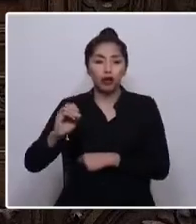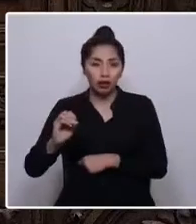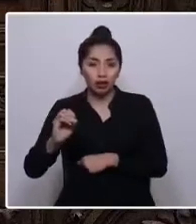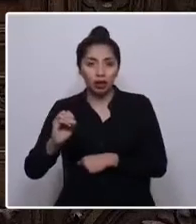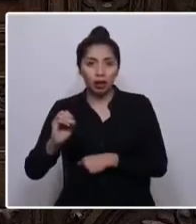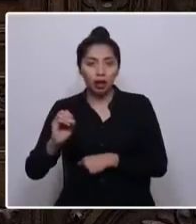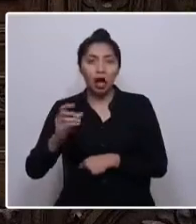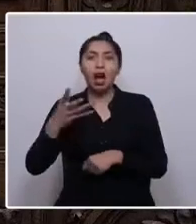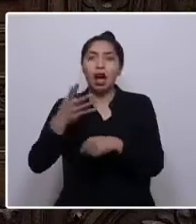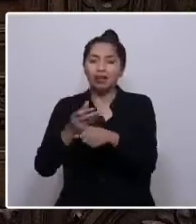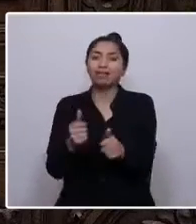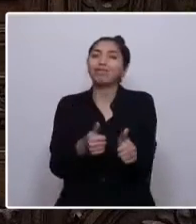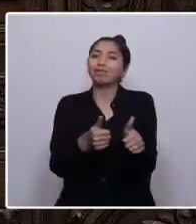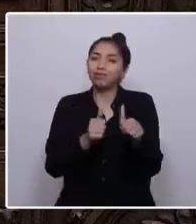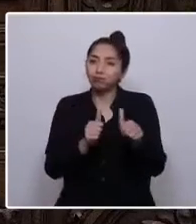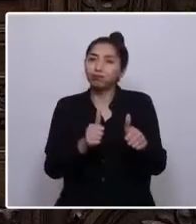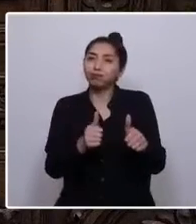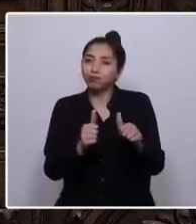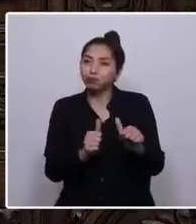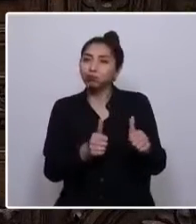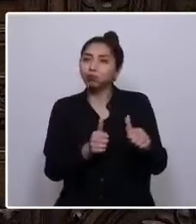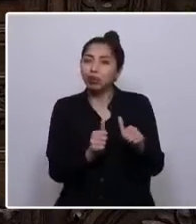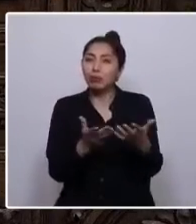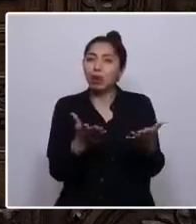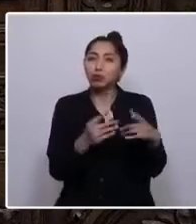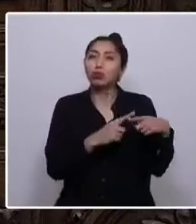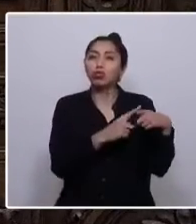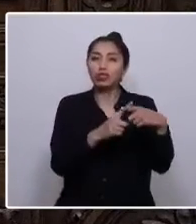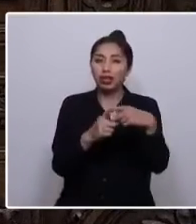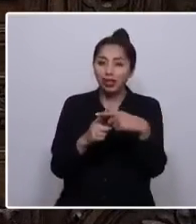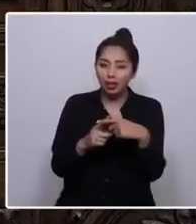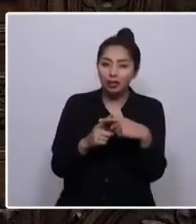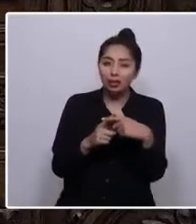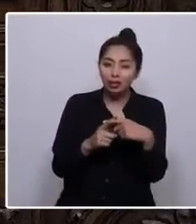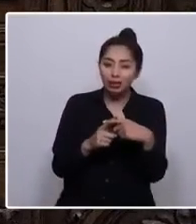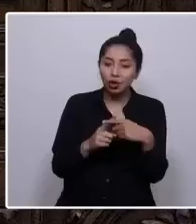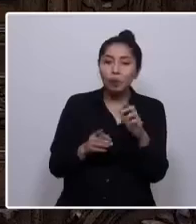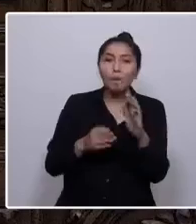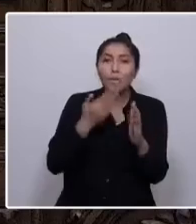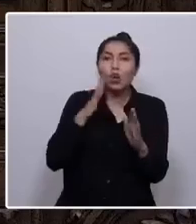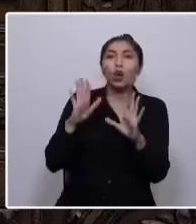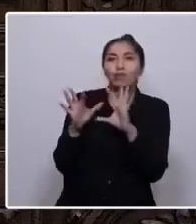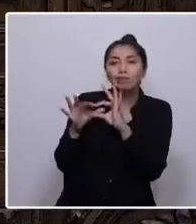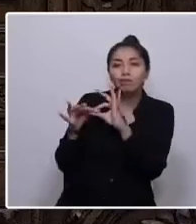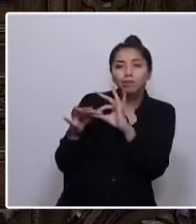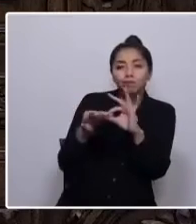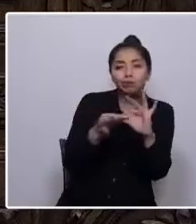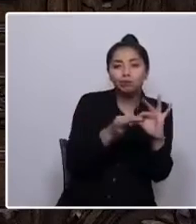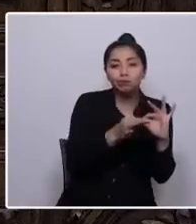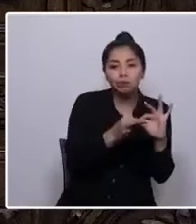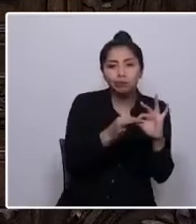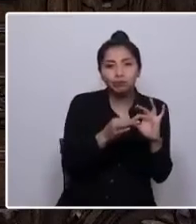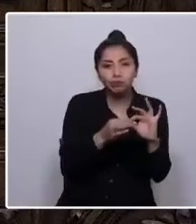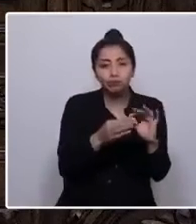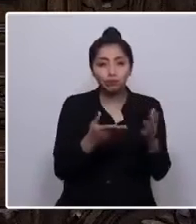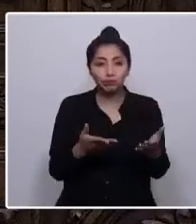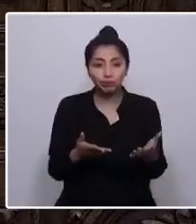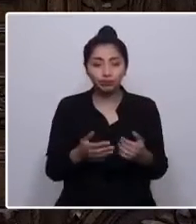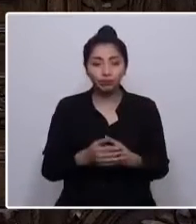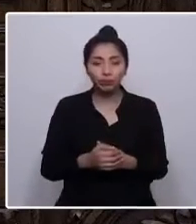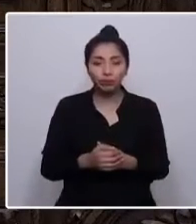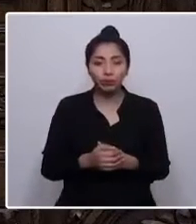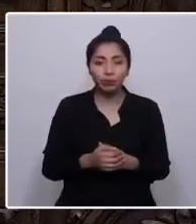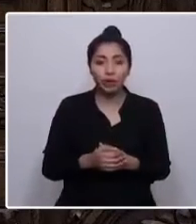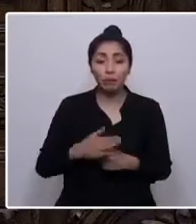persisten los desafíos para una sociedad con mayores niveles de cohesión. Ha habido progresos. Pero en términos de mi